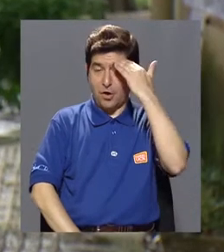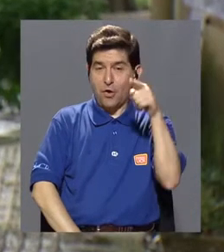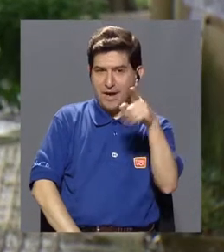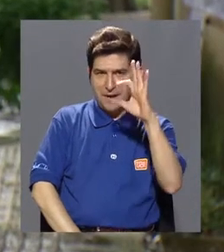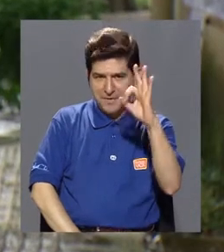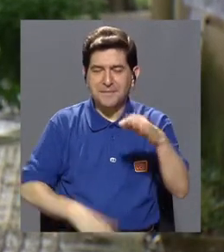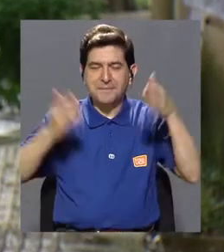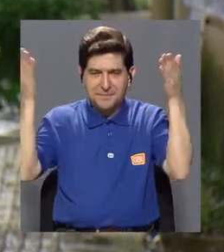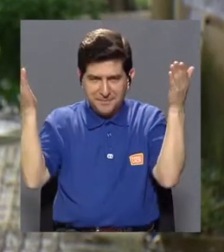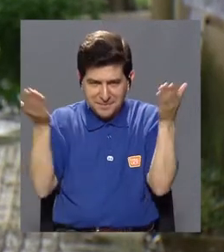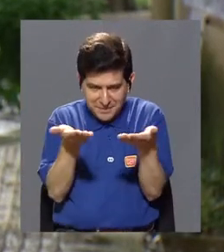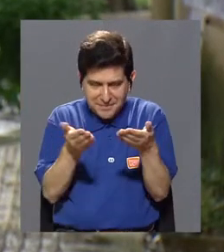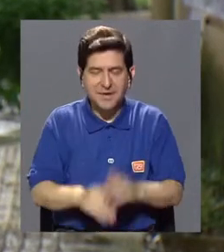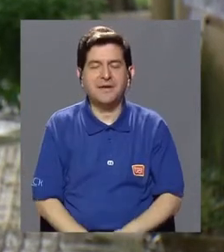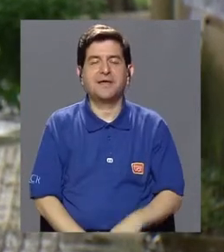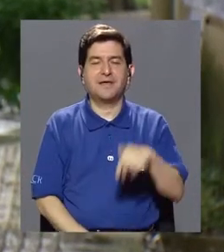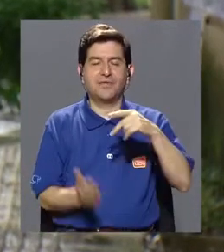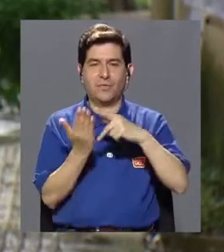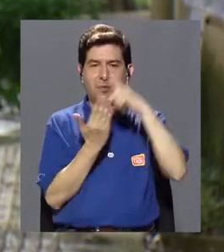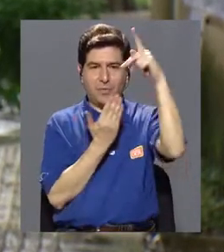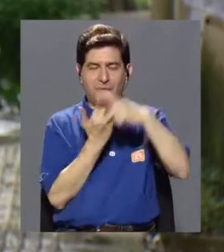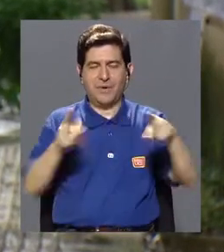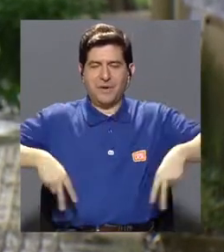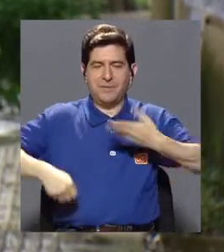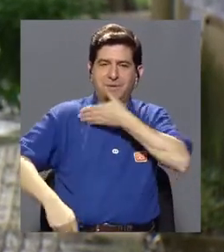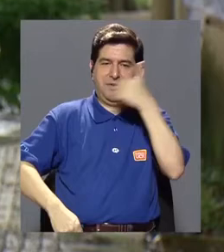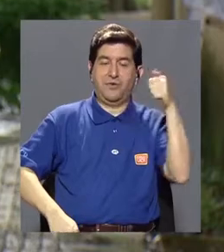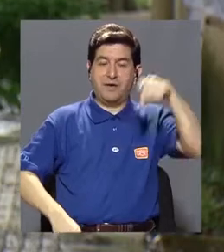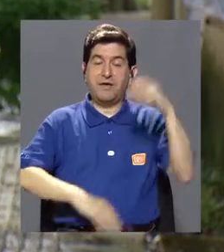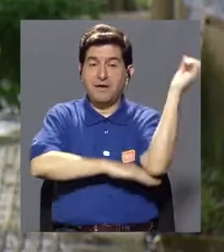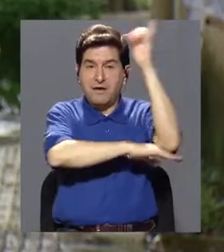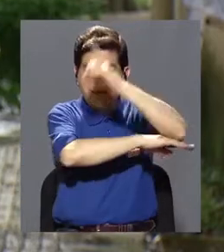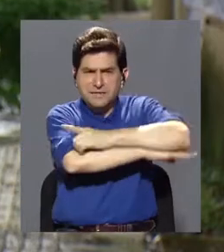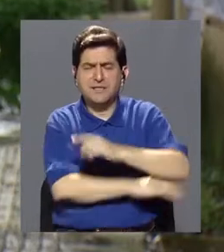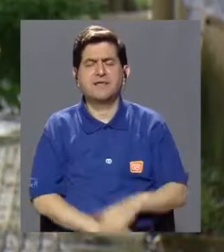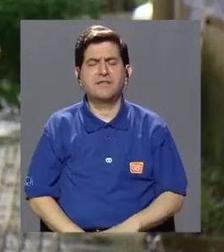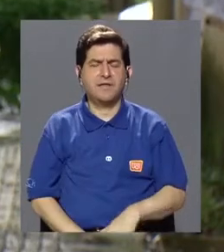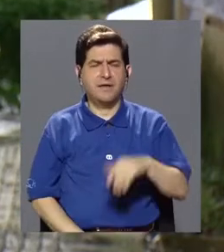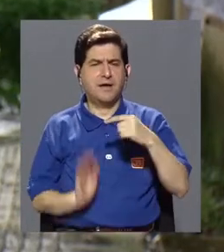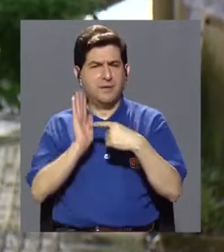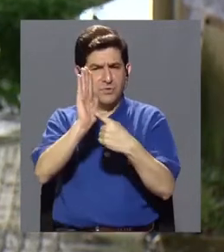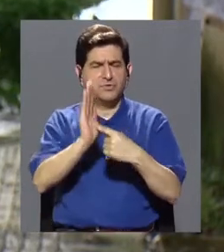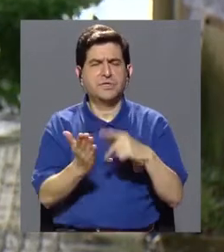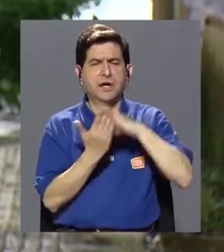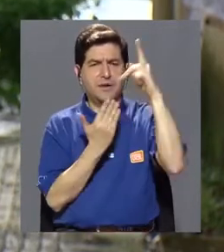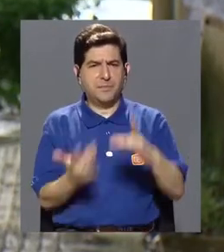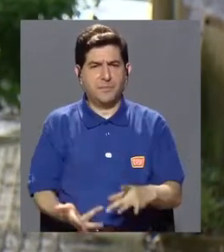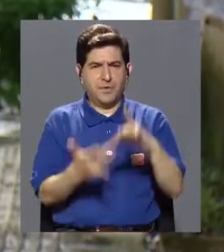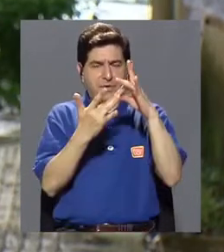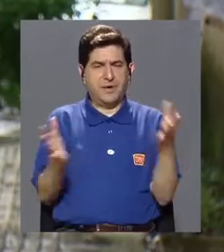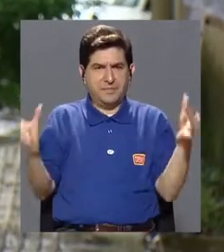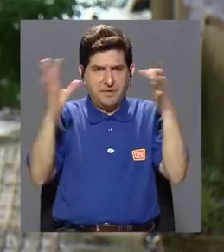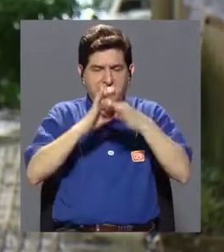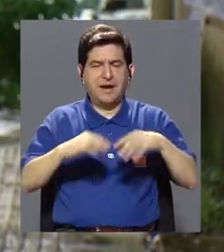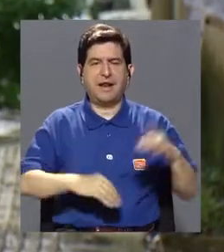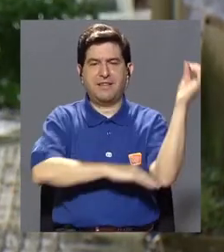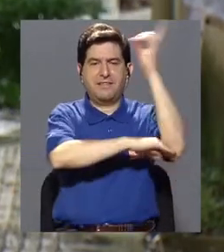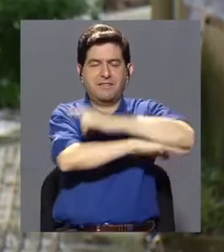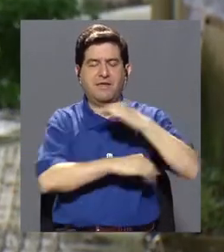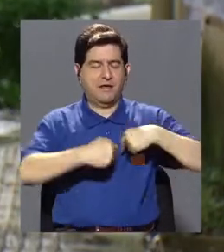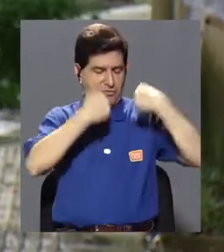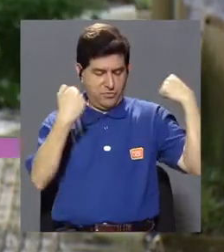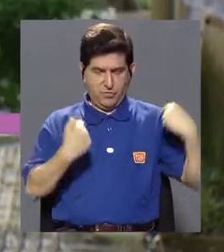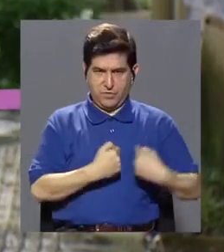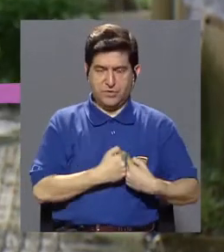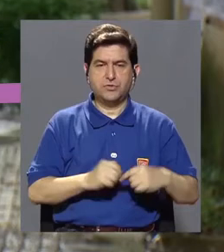Hola, ¿qué tal? Hola, bienvenido y bienvenida a Vivir Mejor. El día de hoy tenemos para usted un reportaje especial acerca del Día del